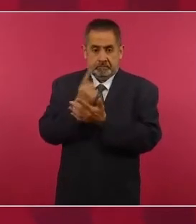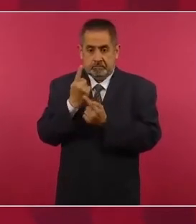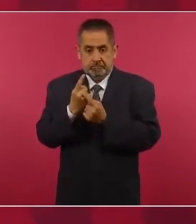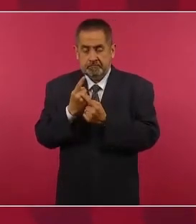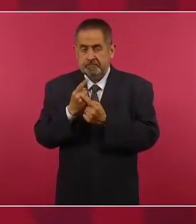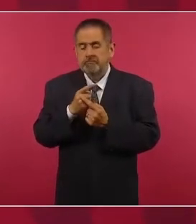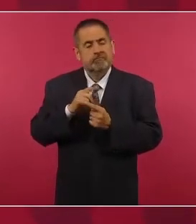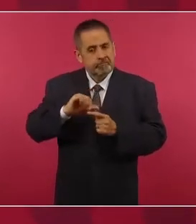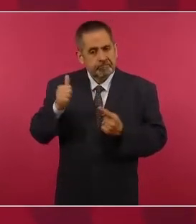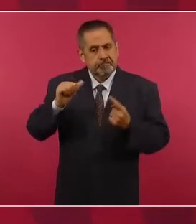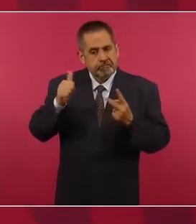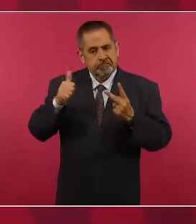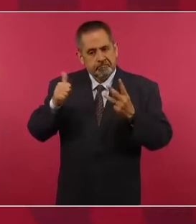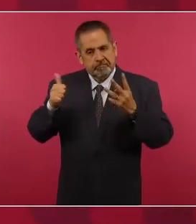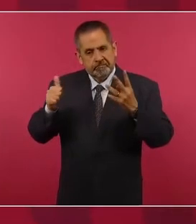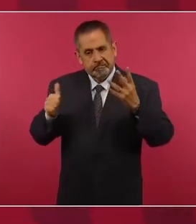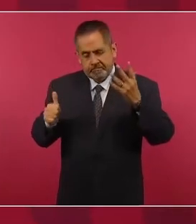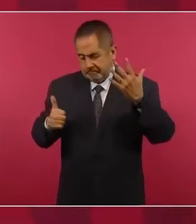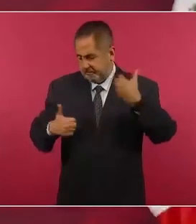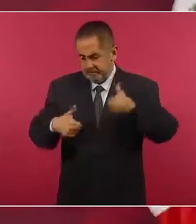los casos.